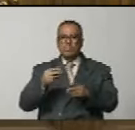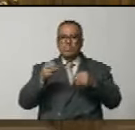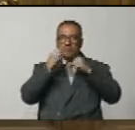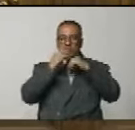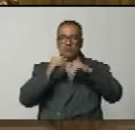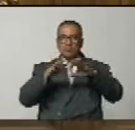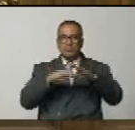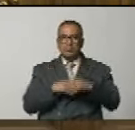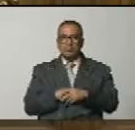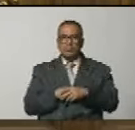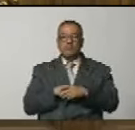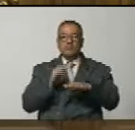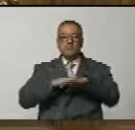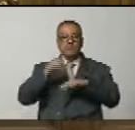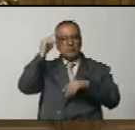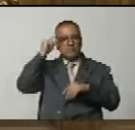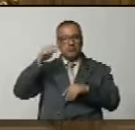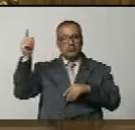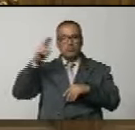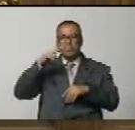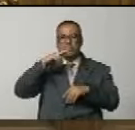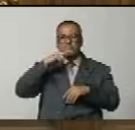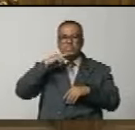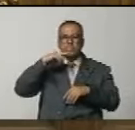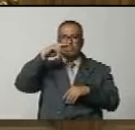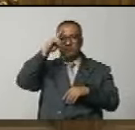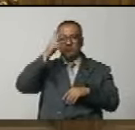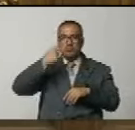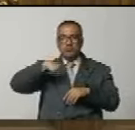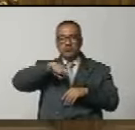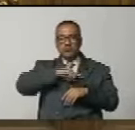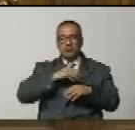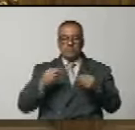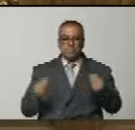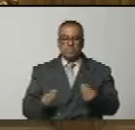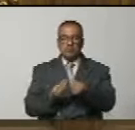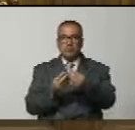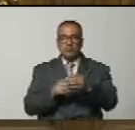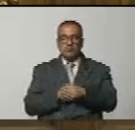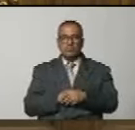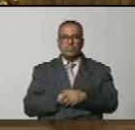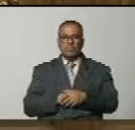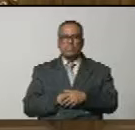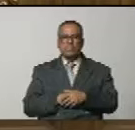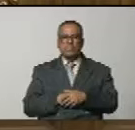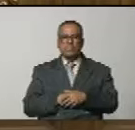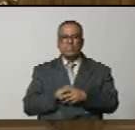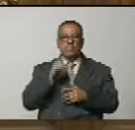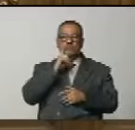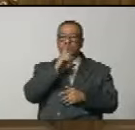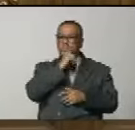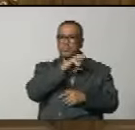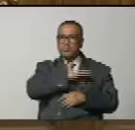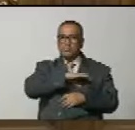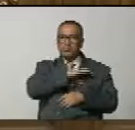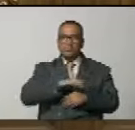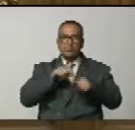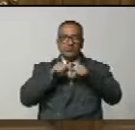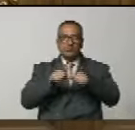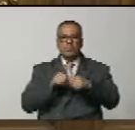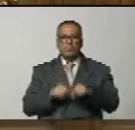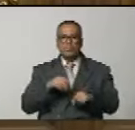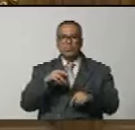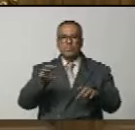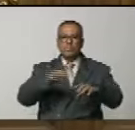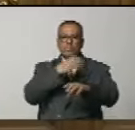bendiciones. Porque Dios Padre está con nosotros. En nombre de la Comisión Permanente